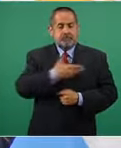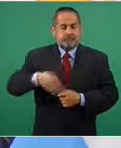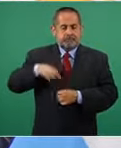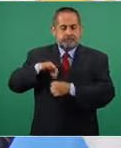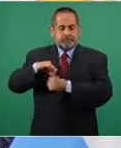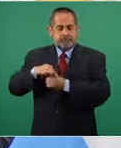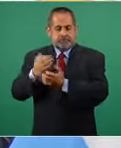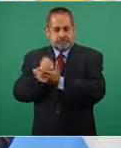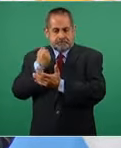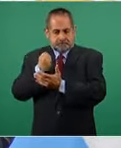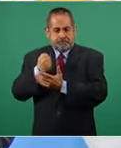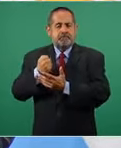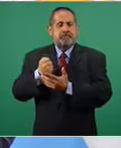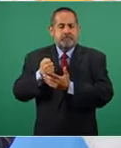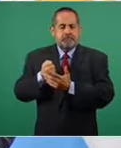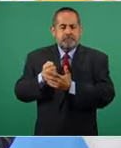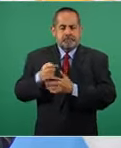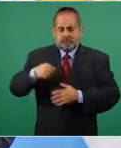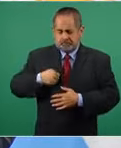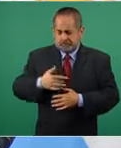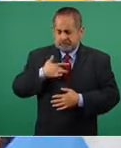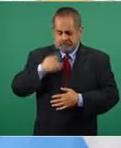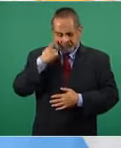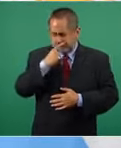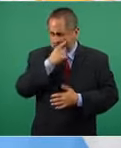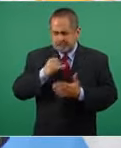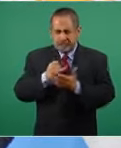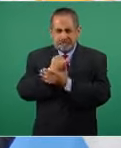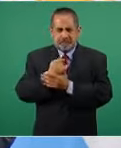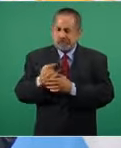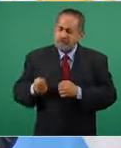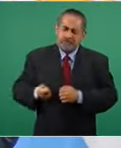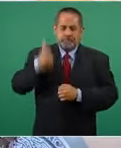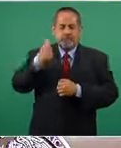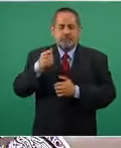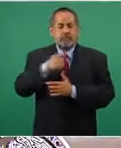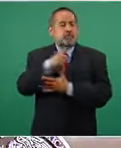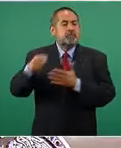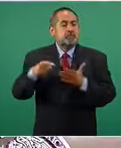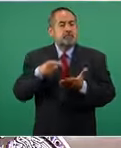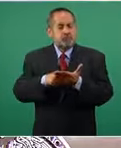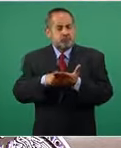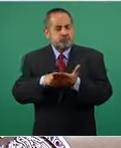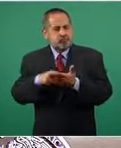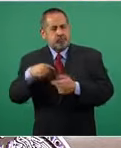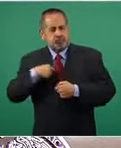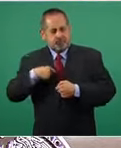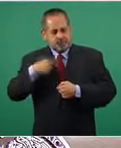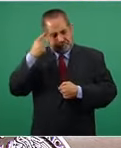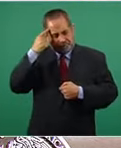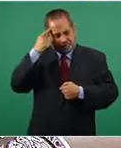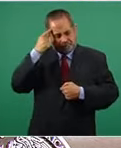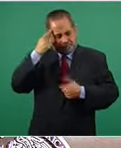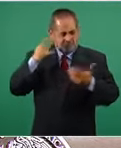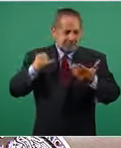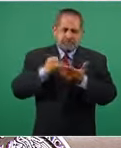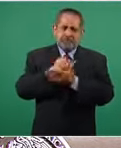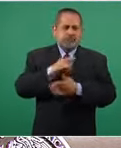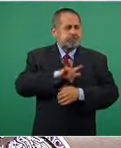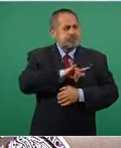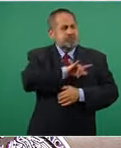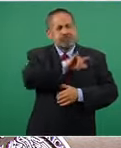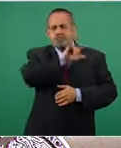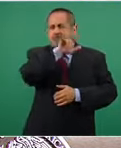viajar como primer destino a este México